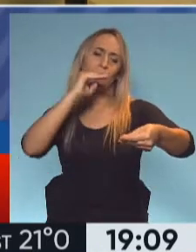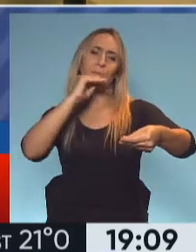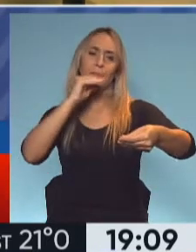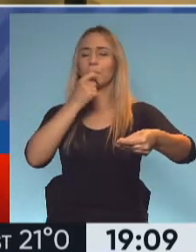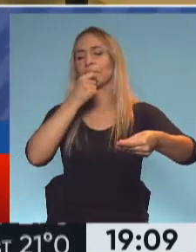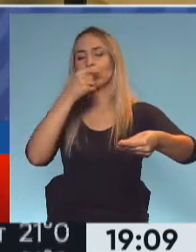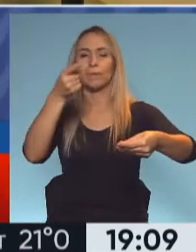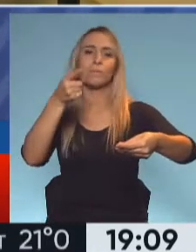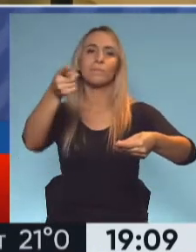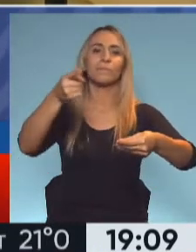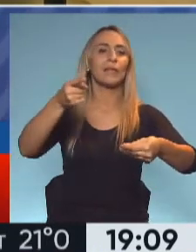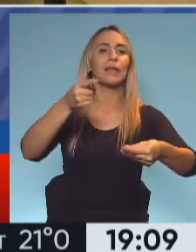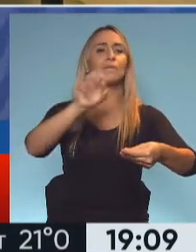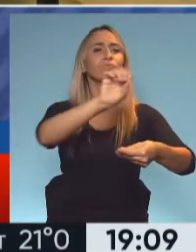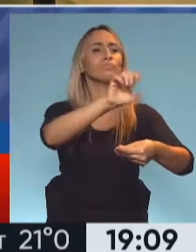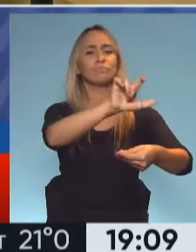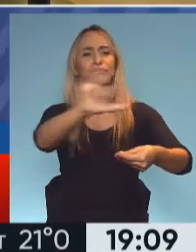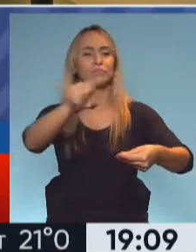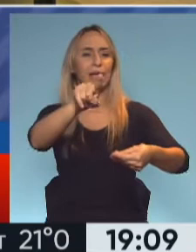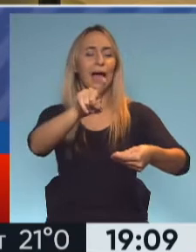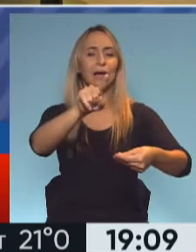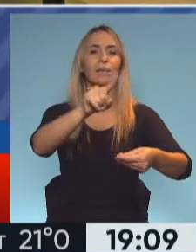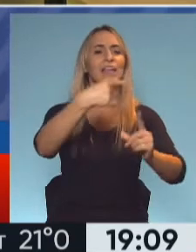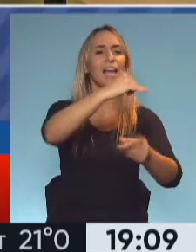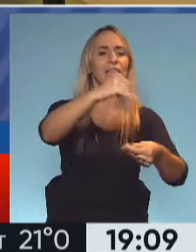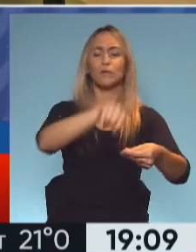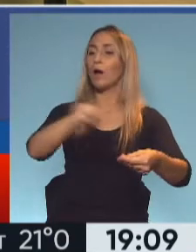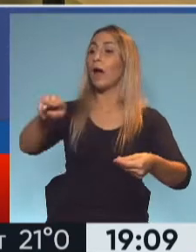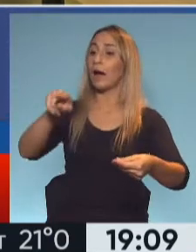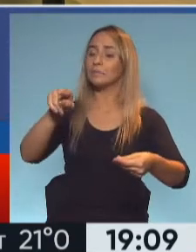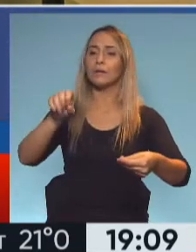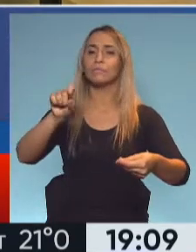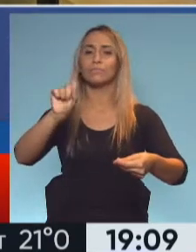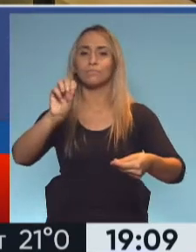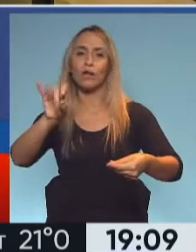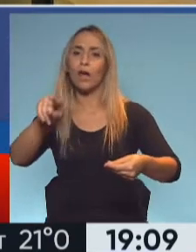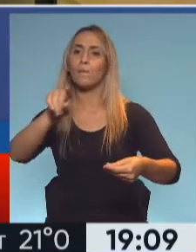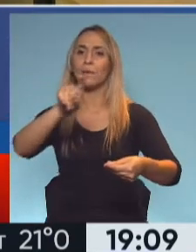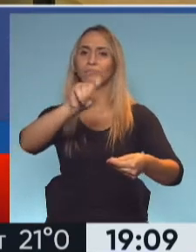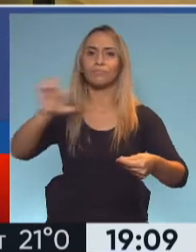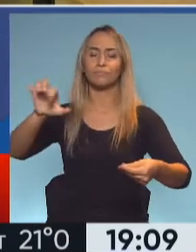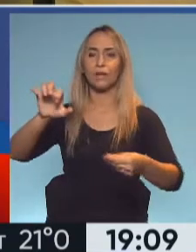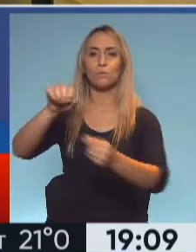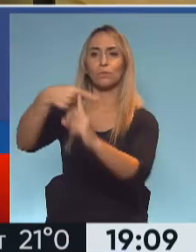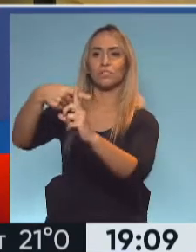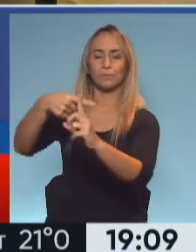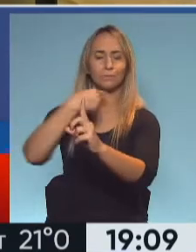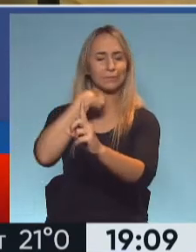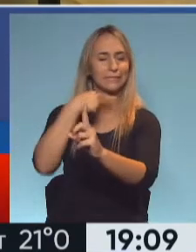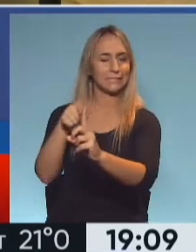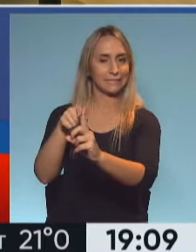Felicitas. Se puede retirar. Negativo, Gamarra Gabriel, positivo y así es complicado lo tuyo, Gabriel.